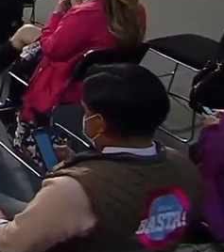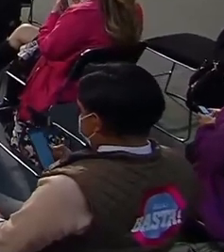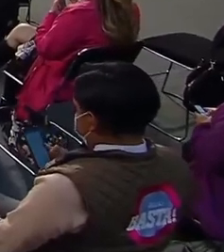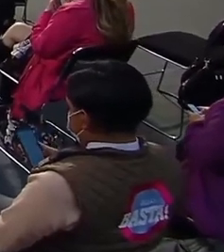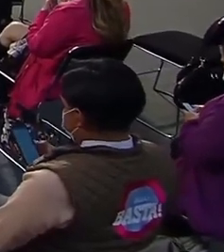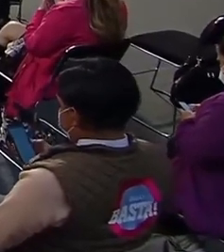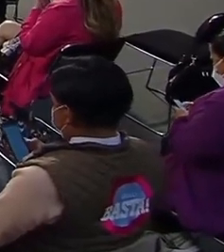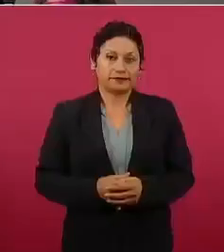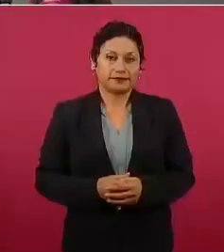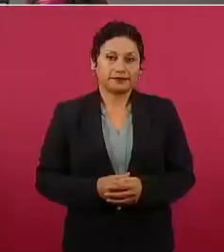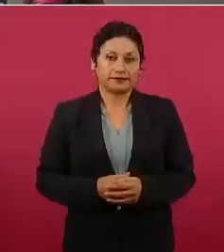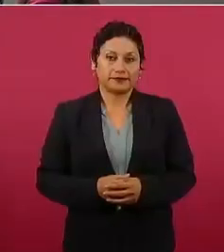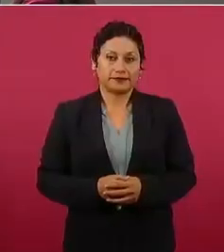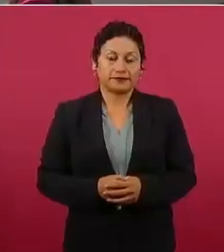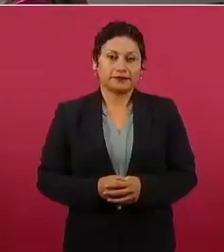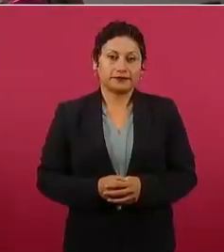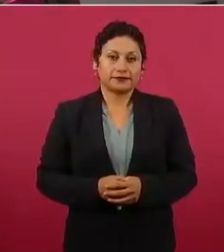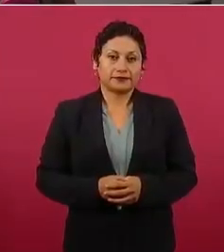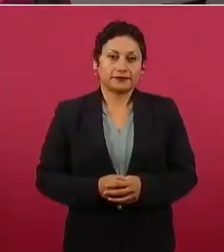no querían